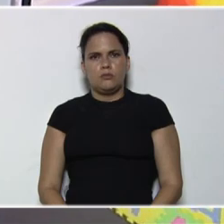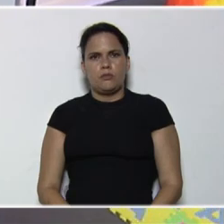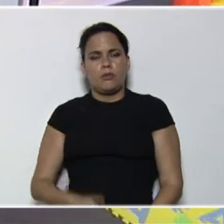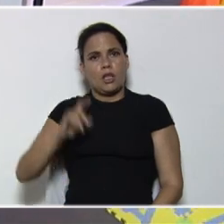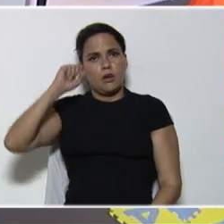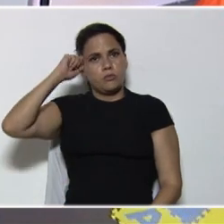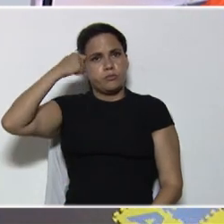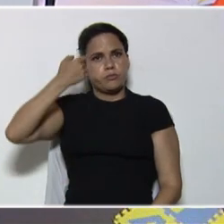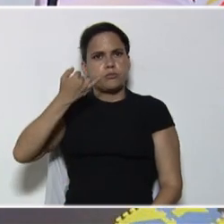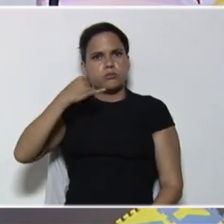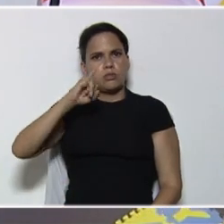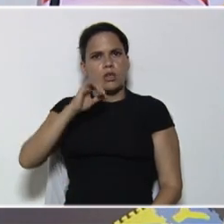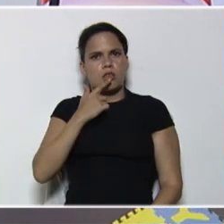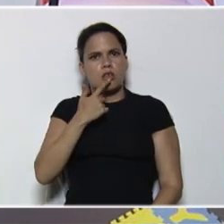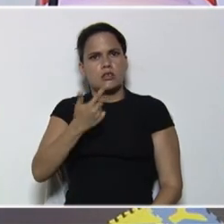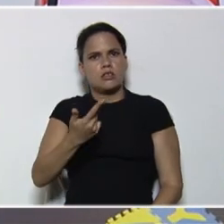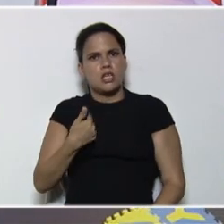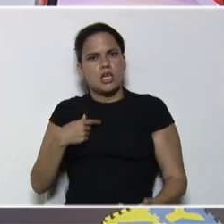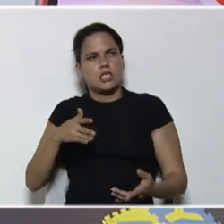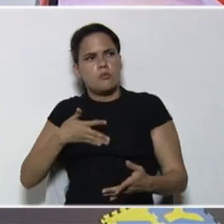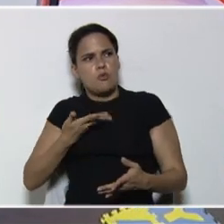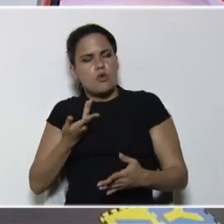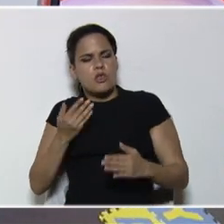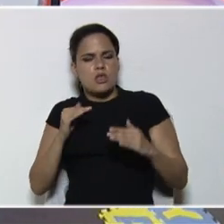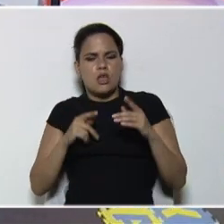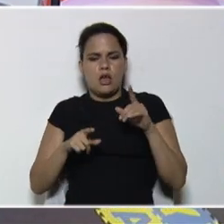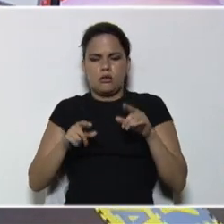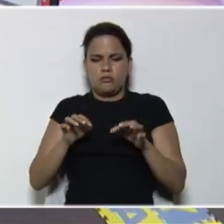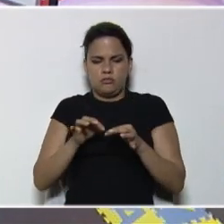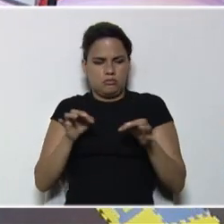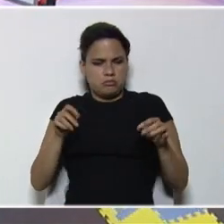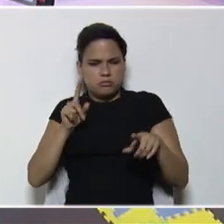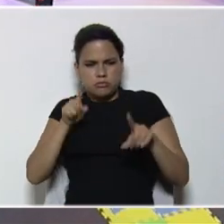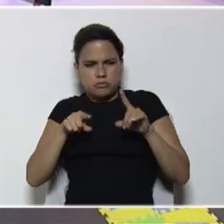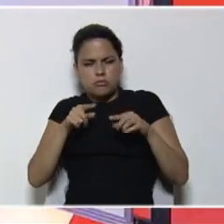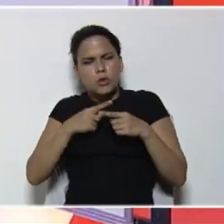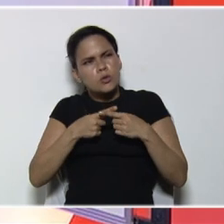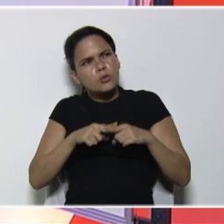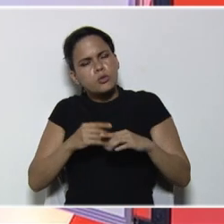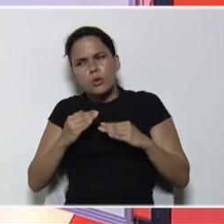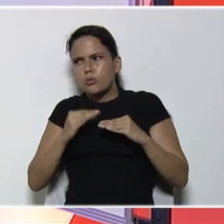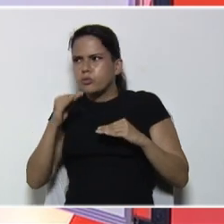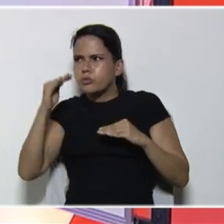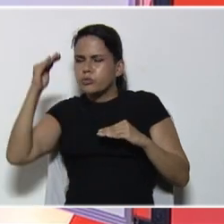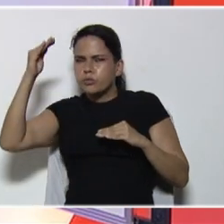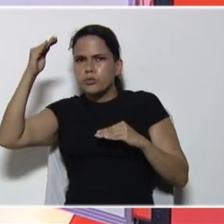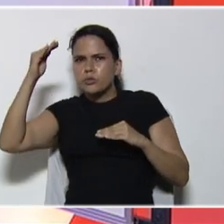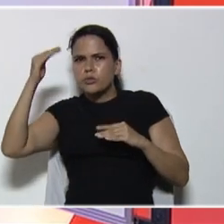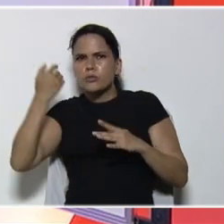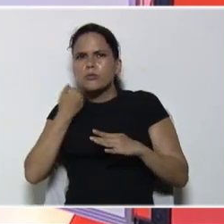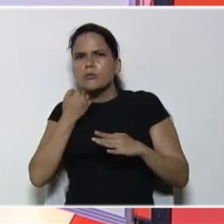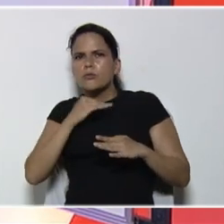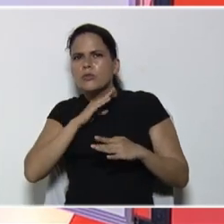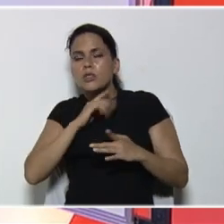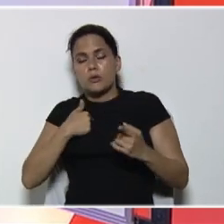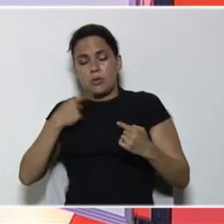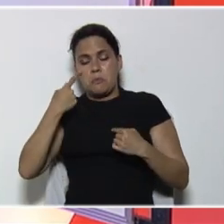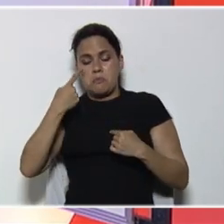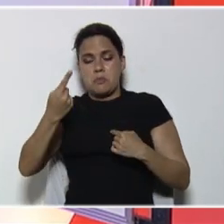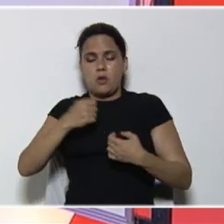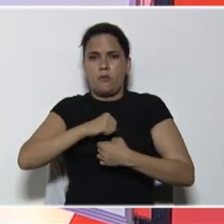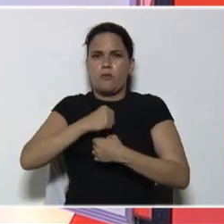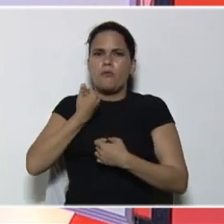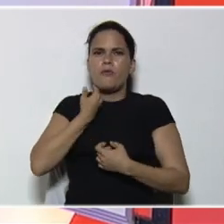recuerden que ahí decía, que servía para medir bacterias, nosotros, en este caso, como estamos en medio de la pandemia,